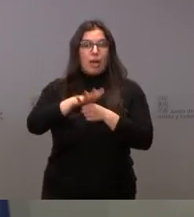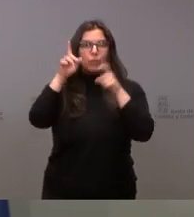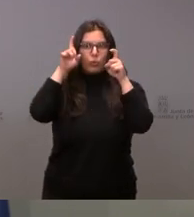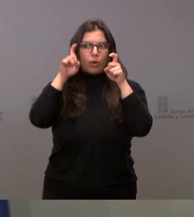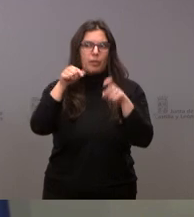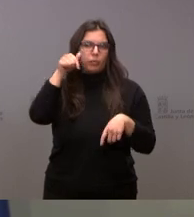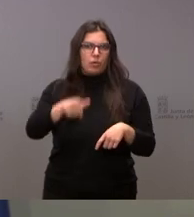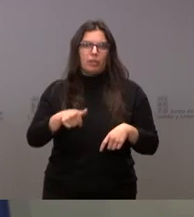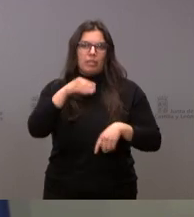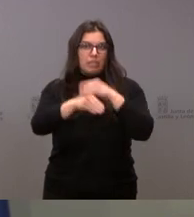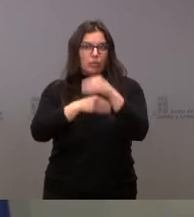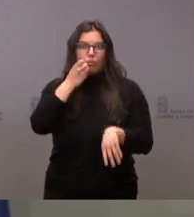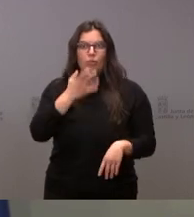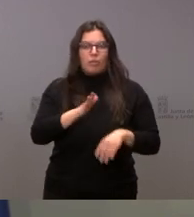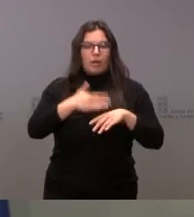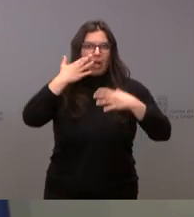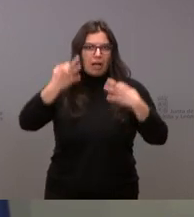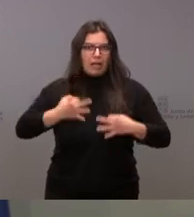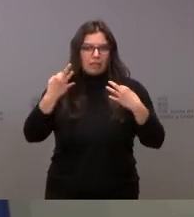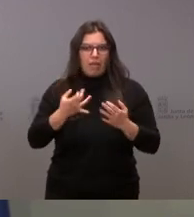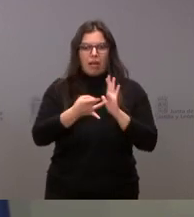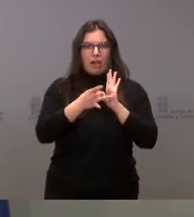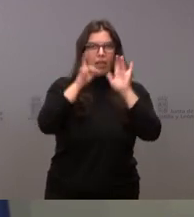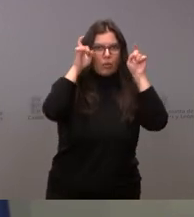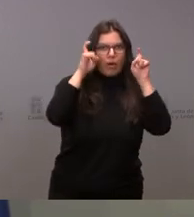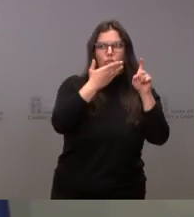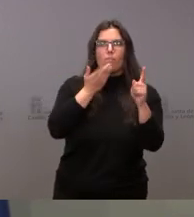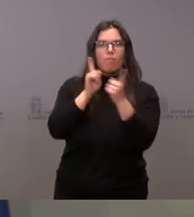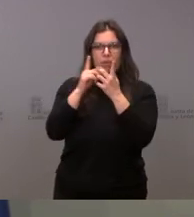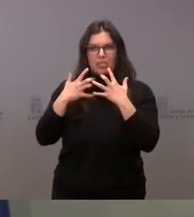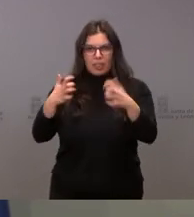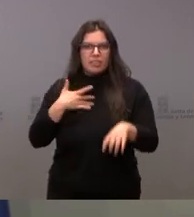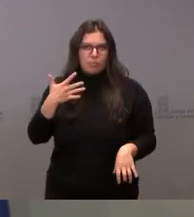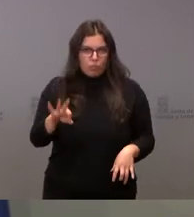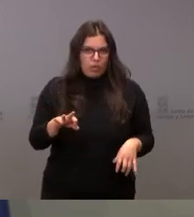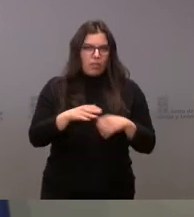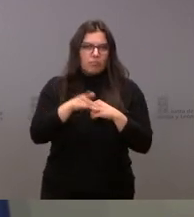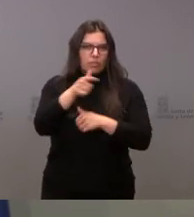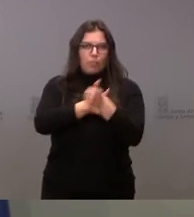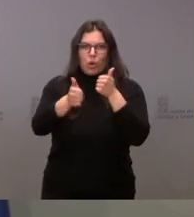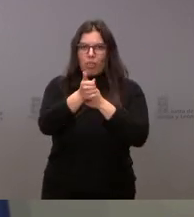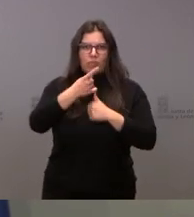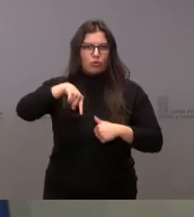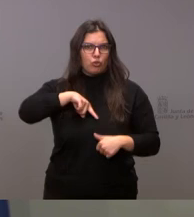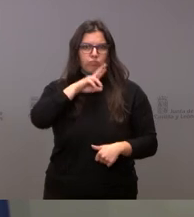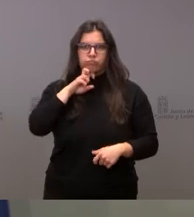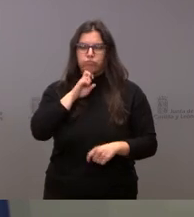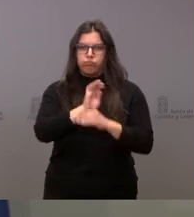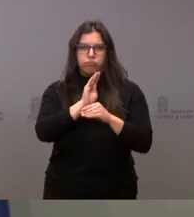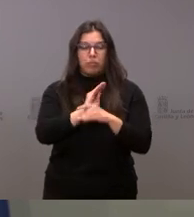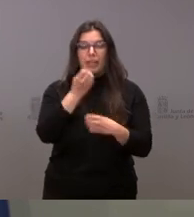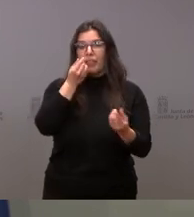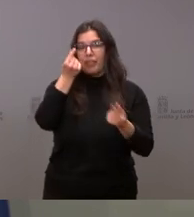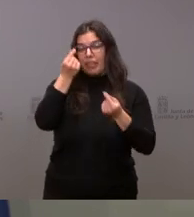comunidad autónoma, que hemos sido capaces de garantizar la calidad de la educación con la presencialidad. Esta es una prioridad que hemos mantenido y el dato que les puedo